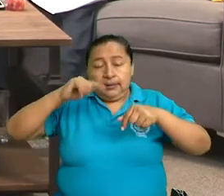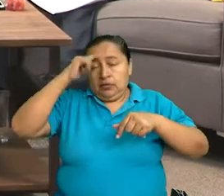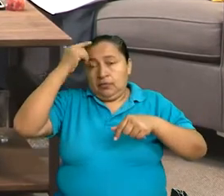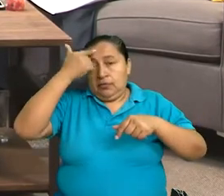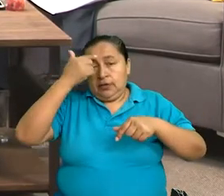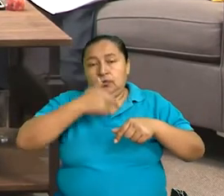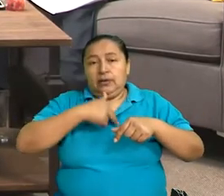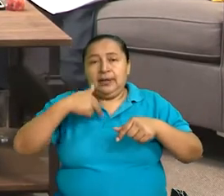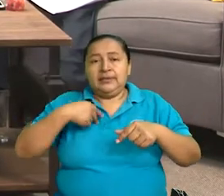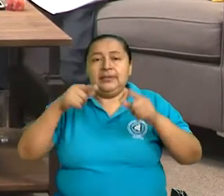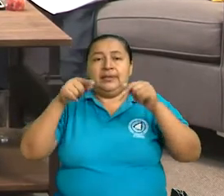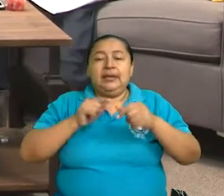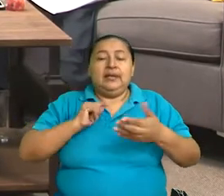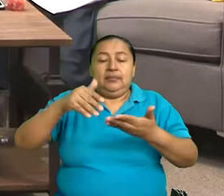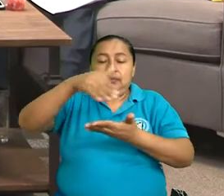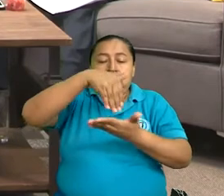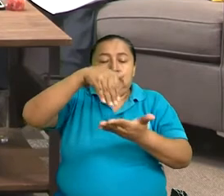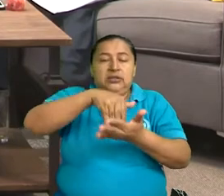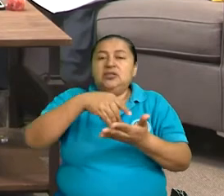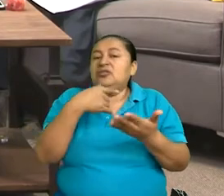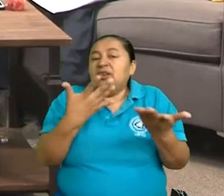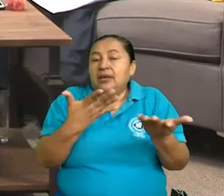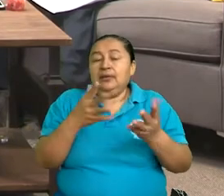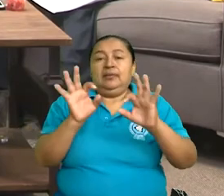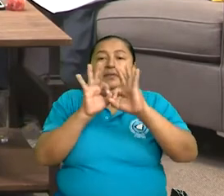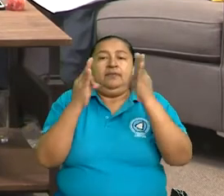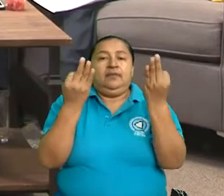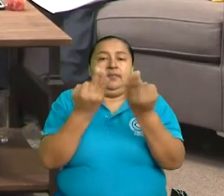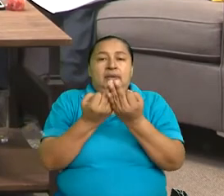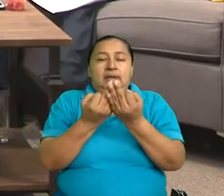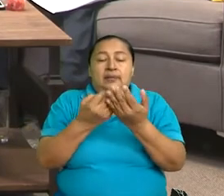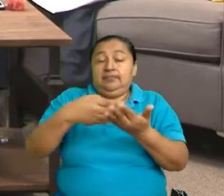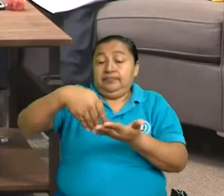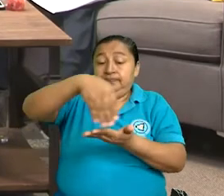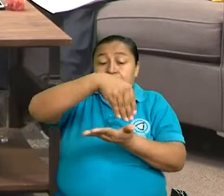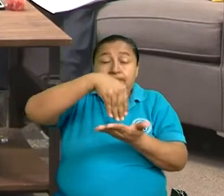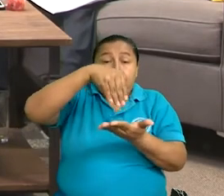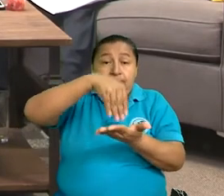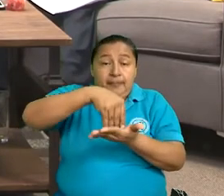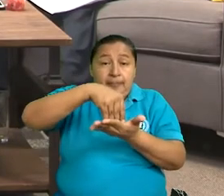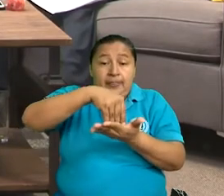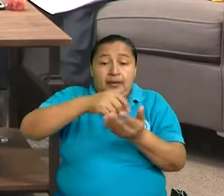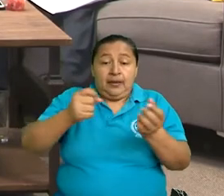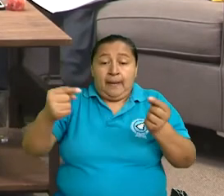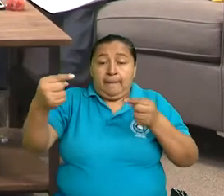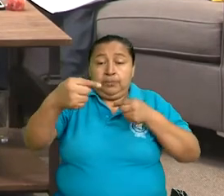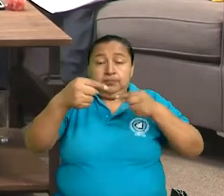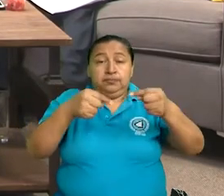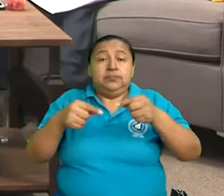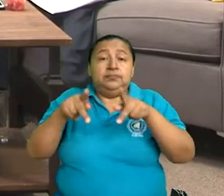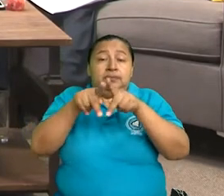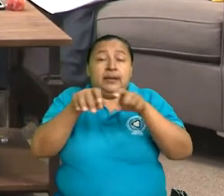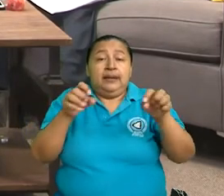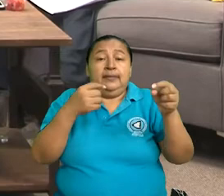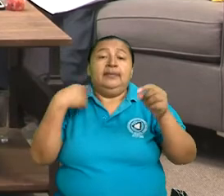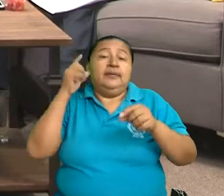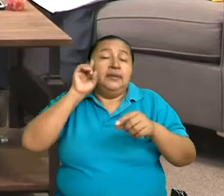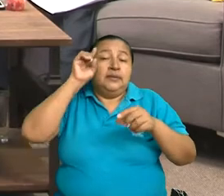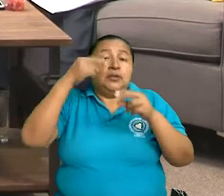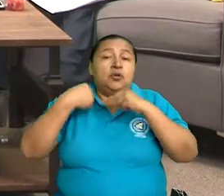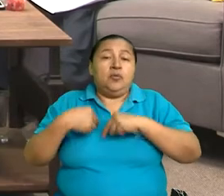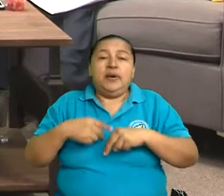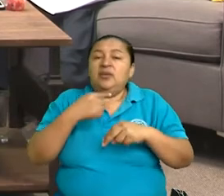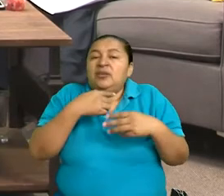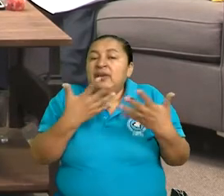ha creado tienen como centro a la familia. El epicentro del Plan Nacional de Desarrollo Humano es la